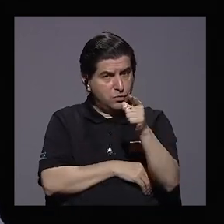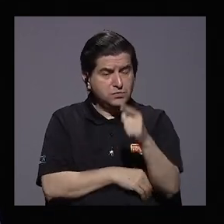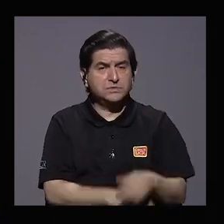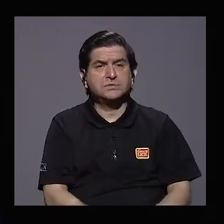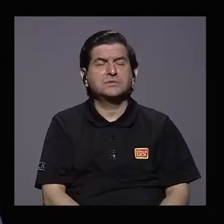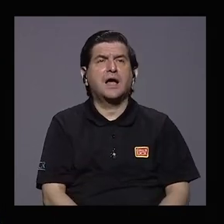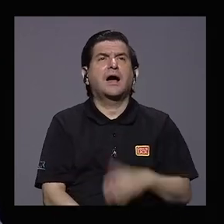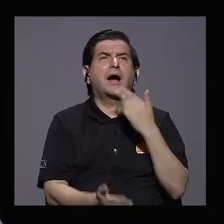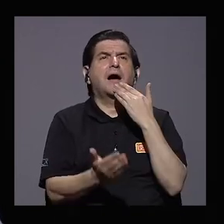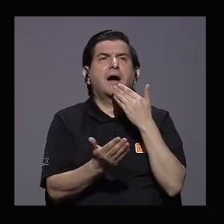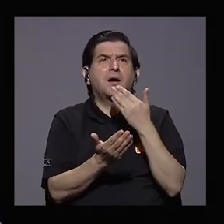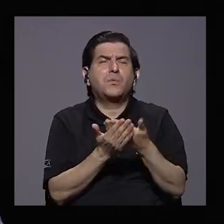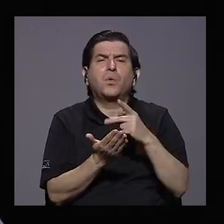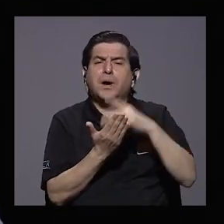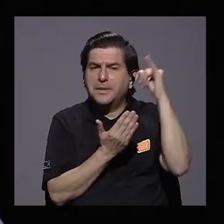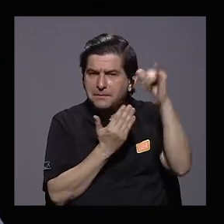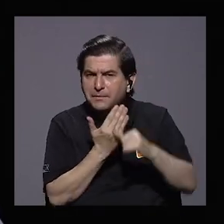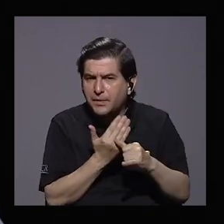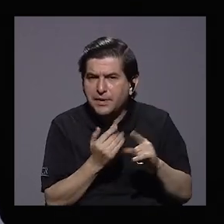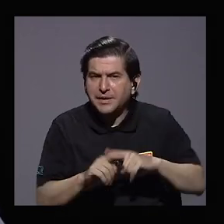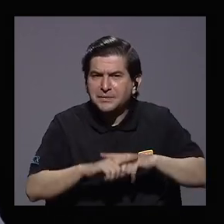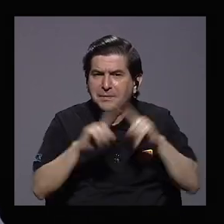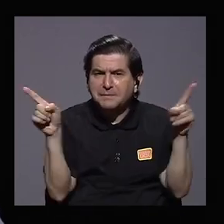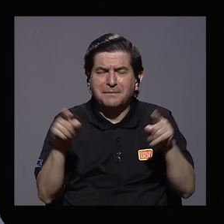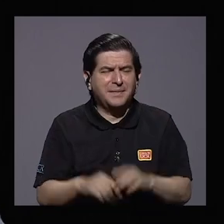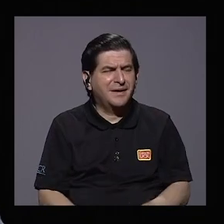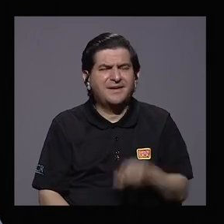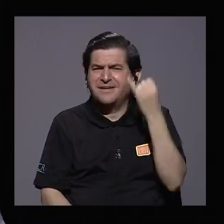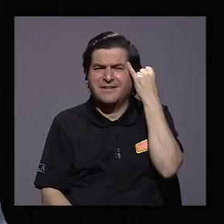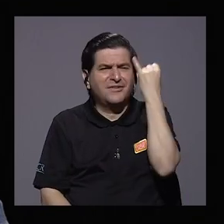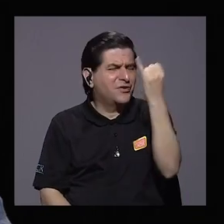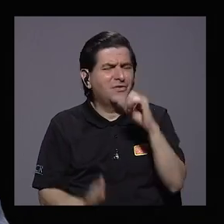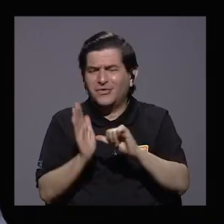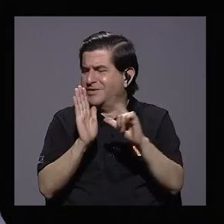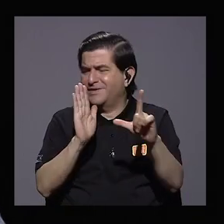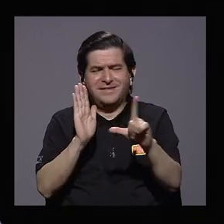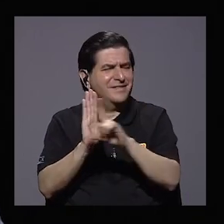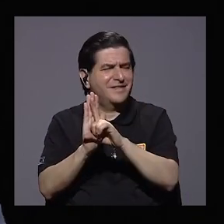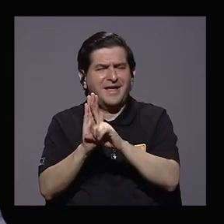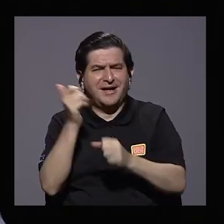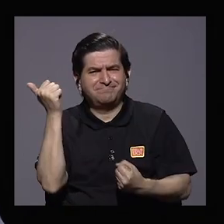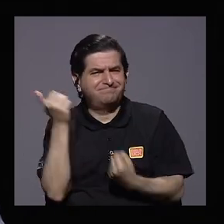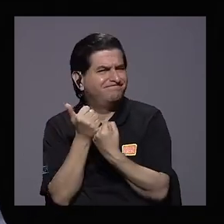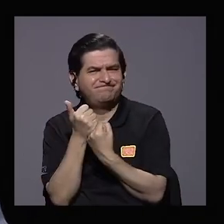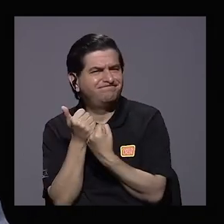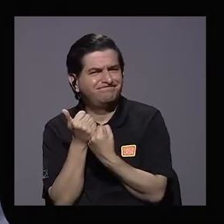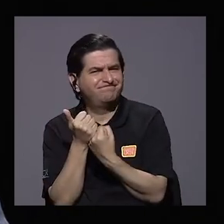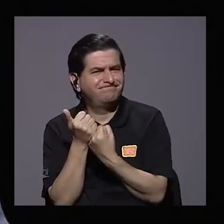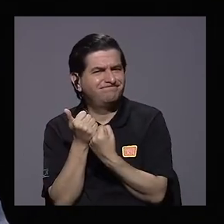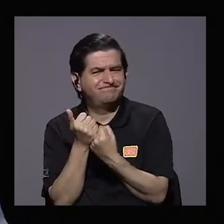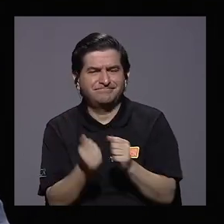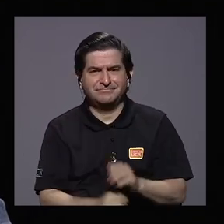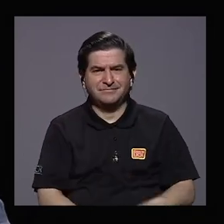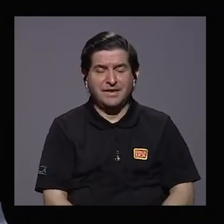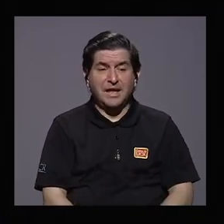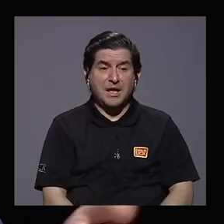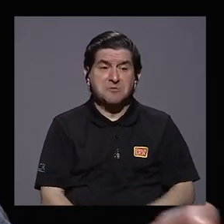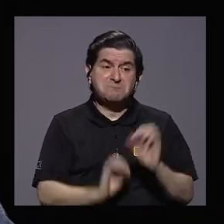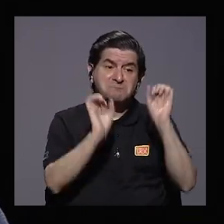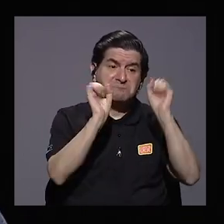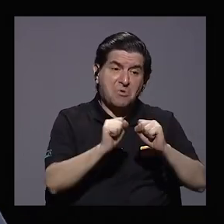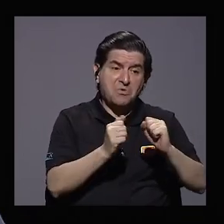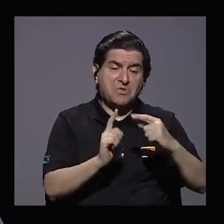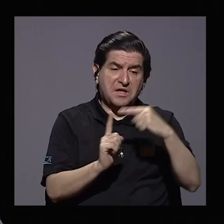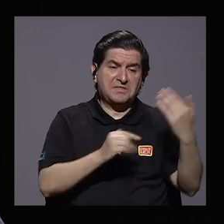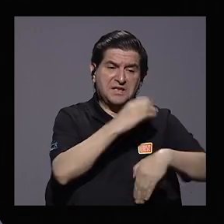da las bonanzas de un proyecto como estos, pero tampoco hay una iniciativa legislativa que le respalde para que lo que pudo haber